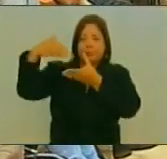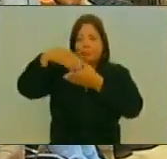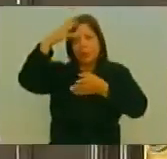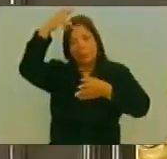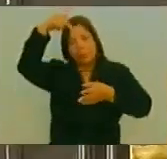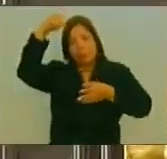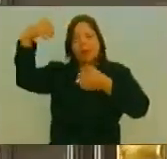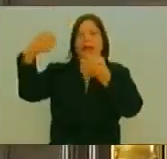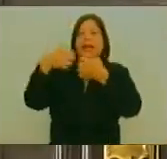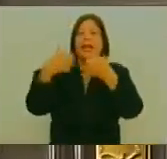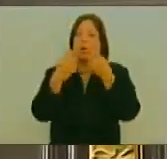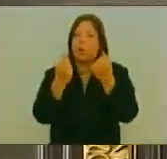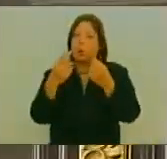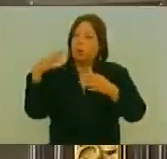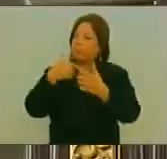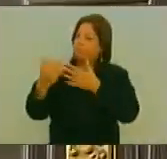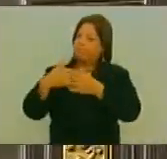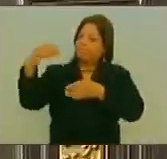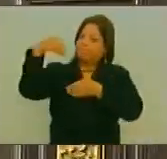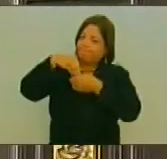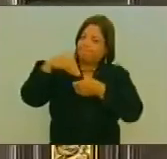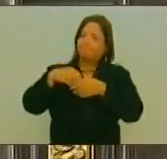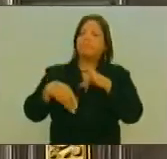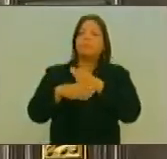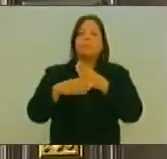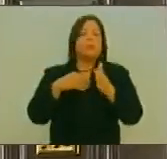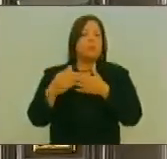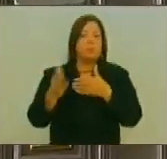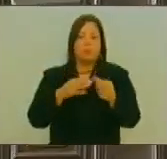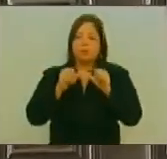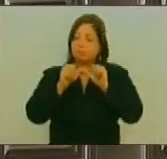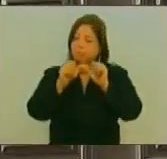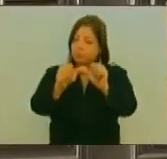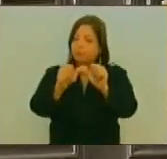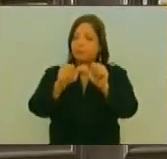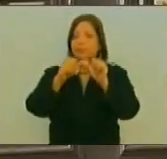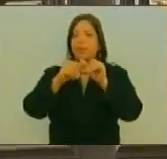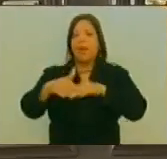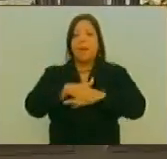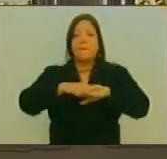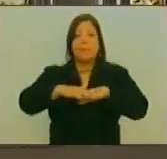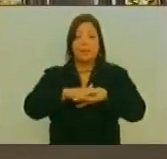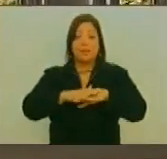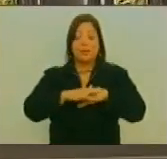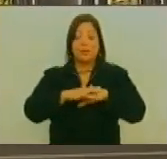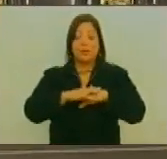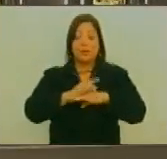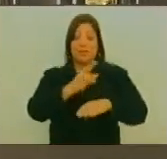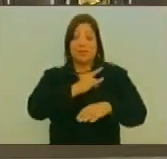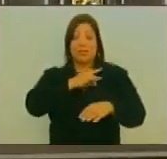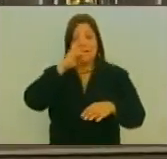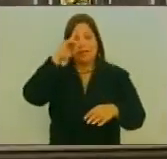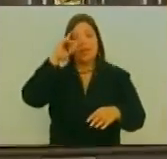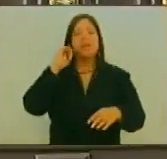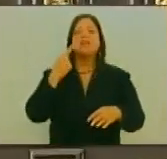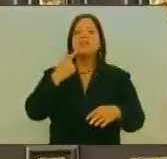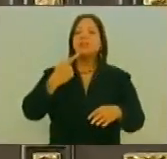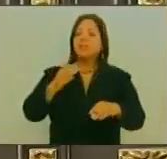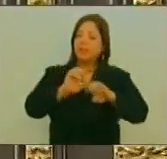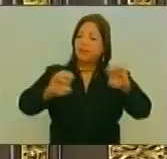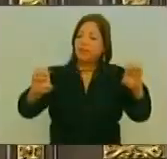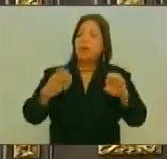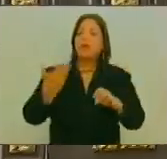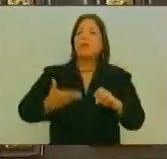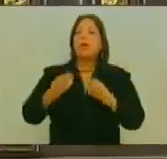A Traves De La Guerra Económica De Igual Forma El Ministro Expresó La Necesidad De Defender